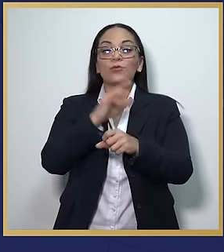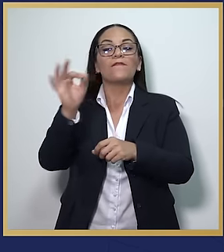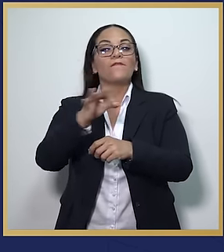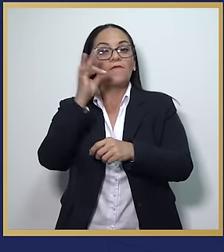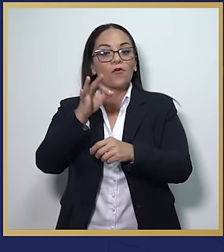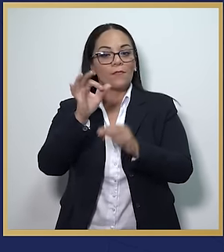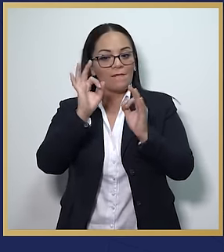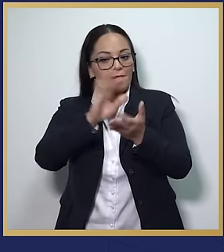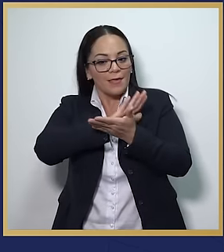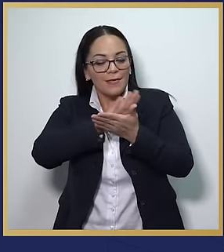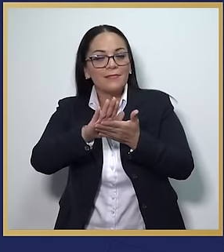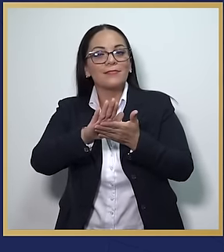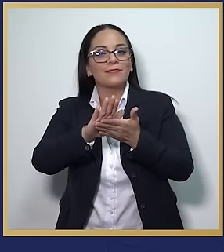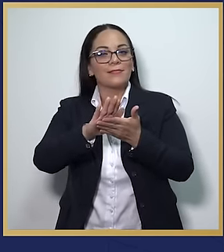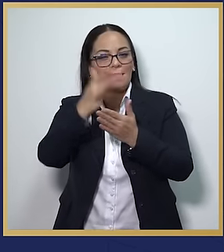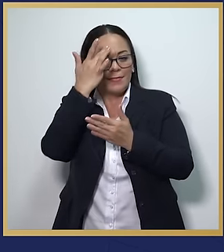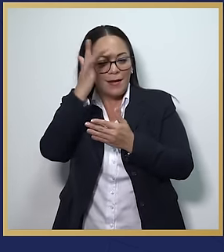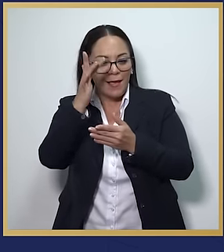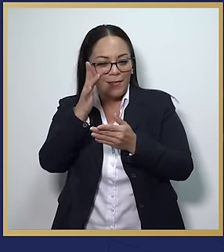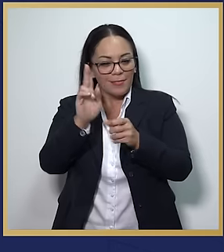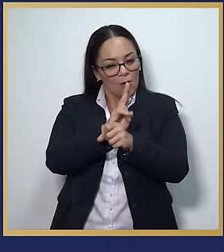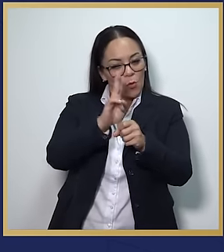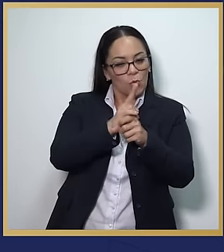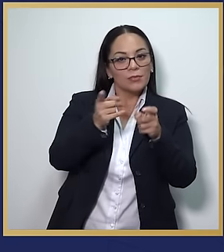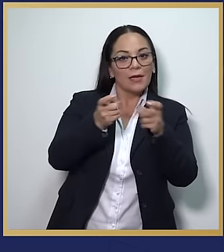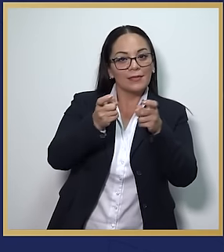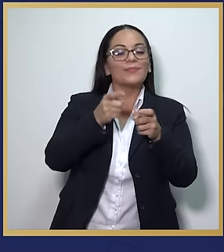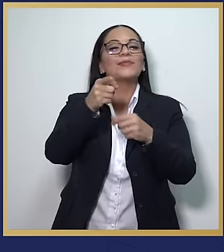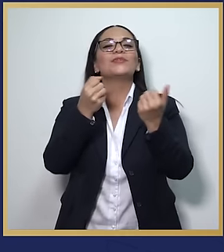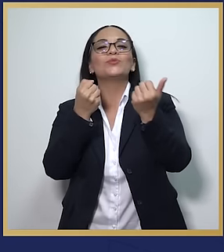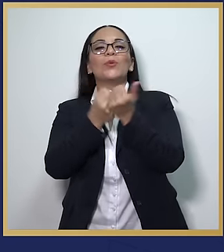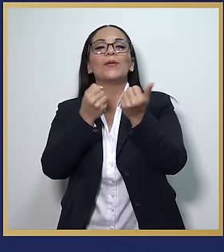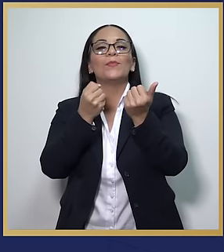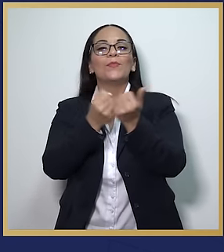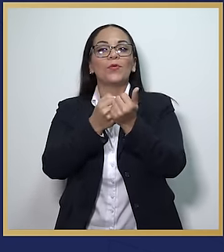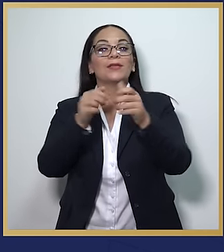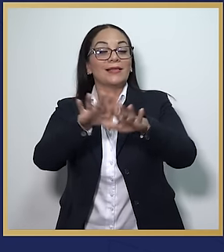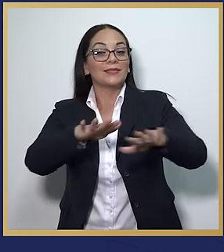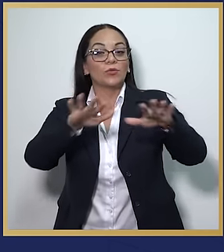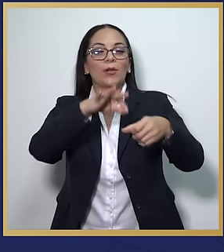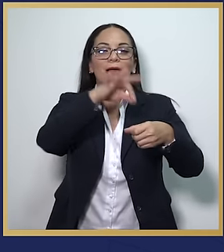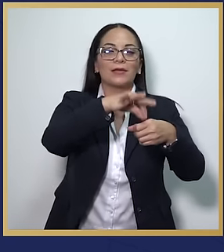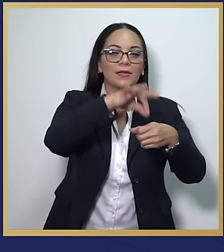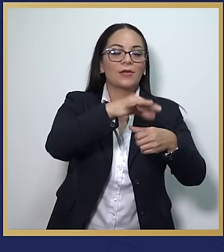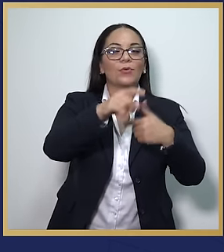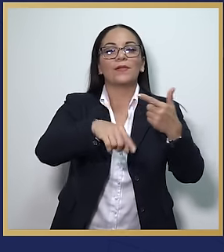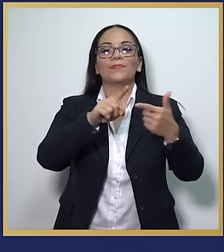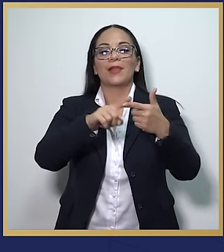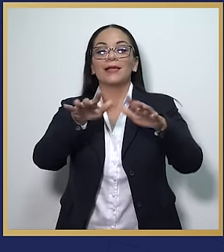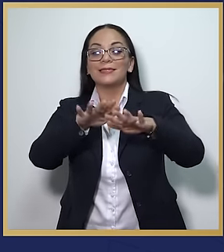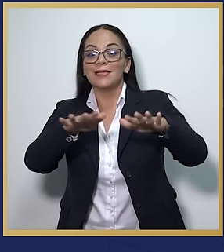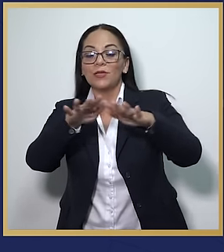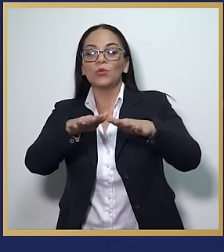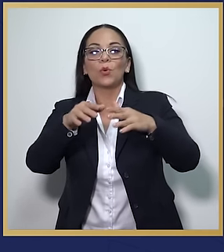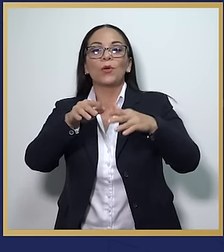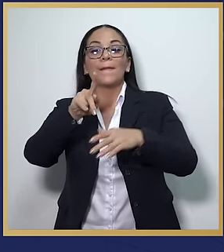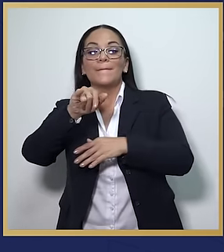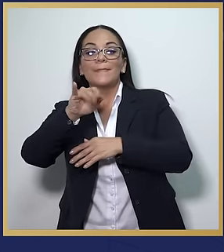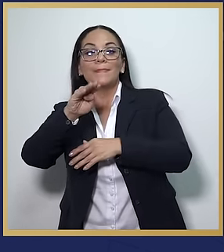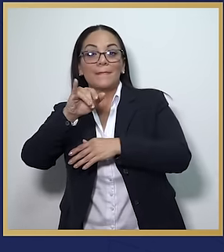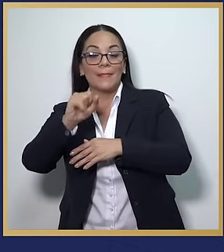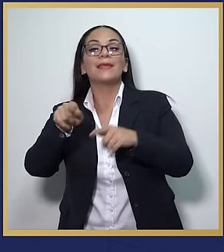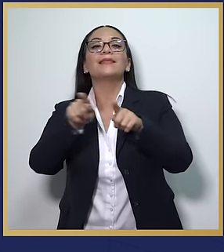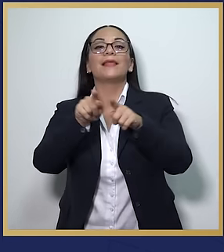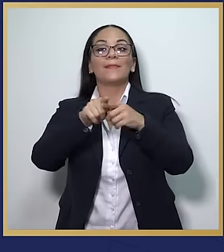íntegra e inteligente sirven para apoyar al sector agrícola, al sector pyme y a